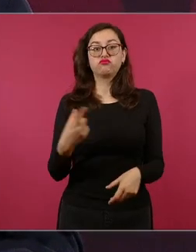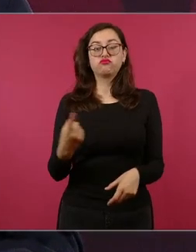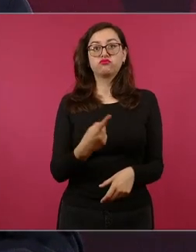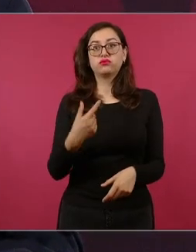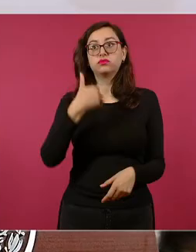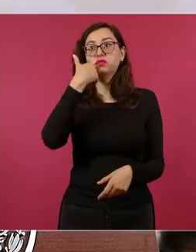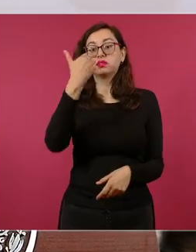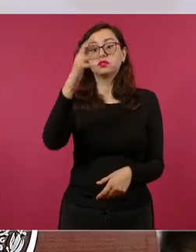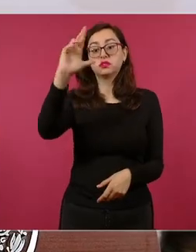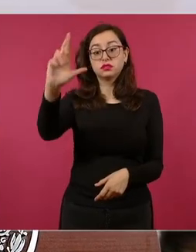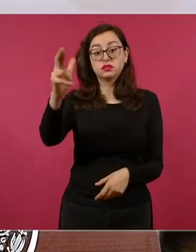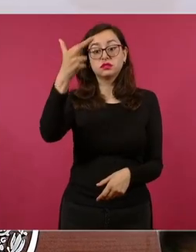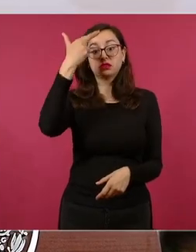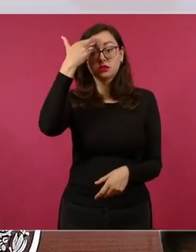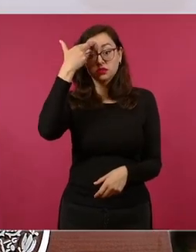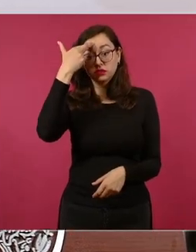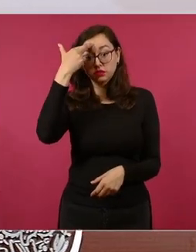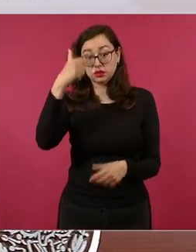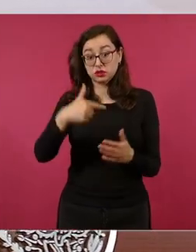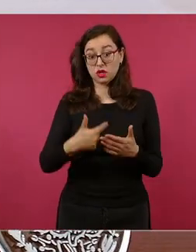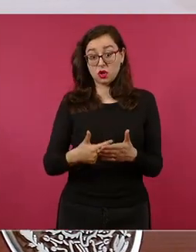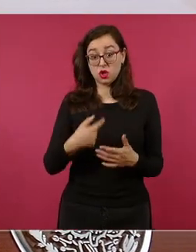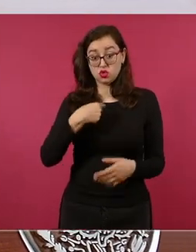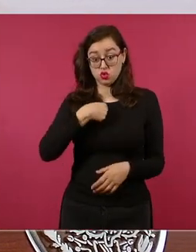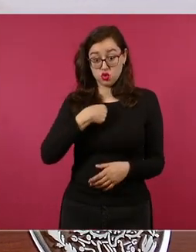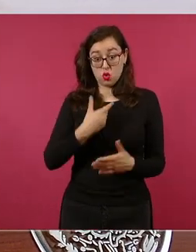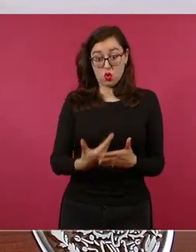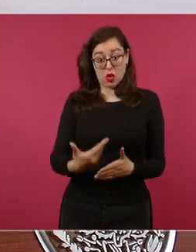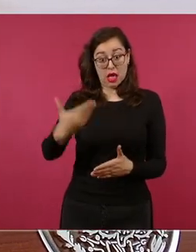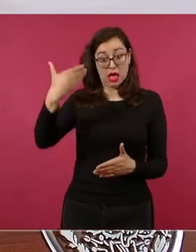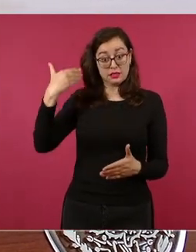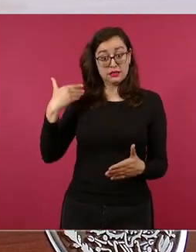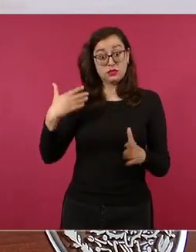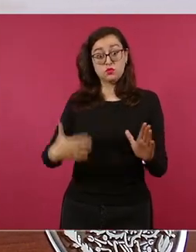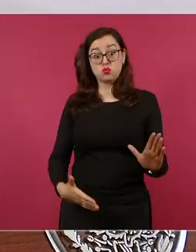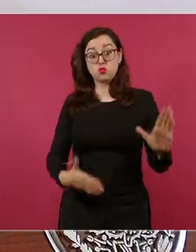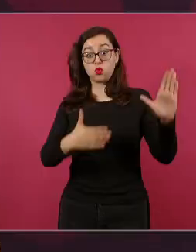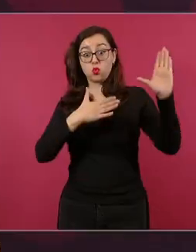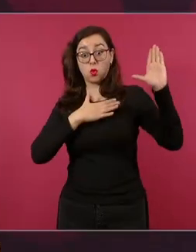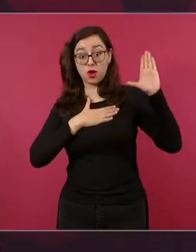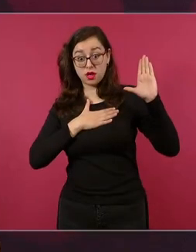que no vaya a cumplir